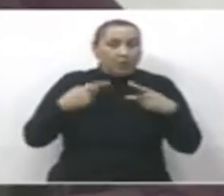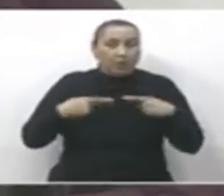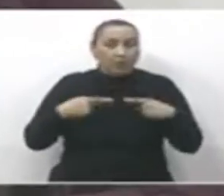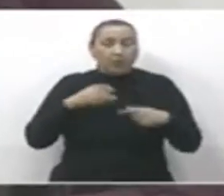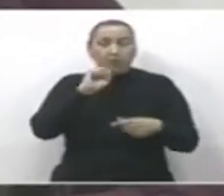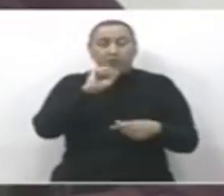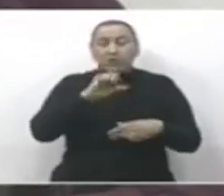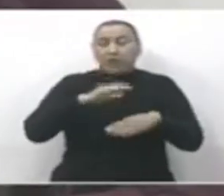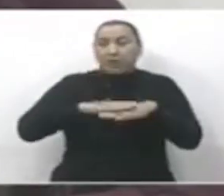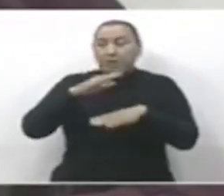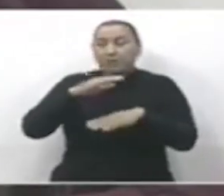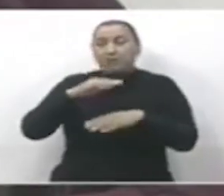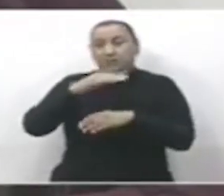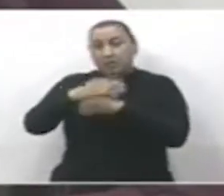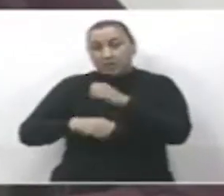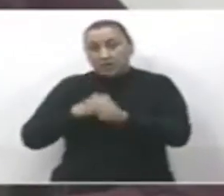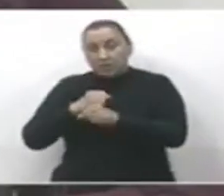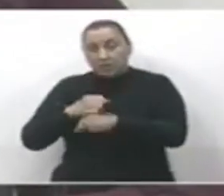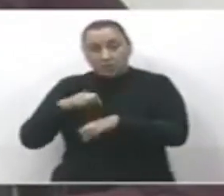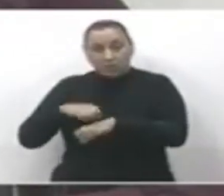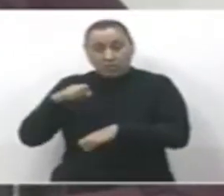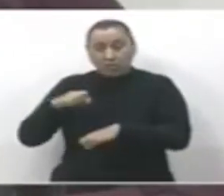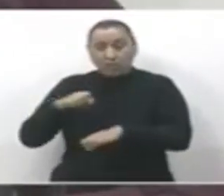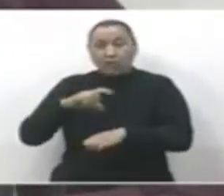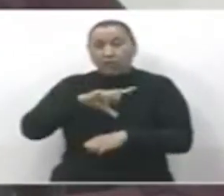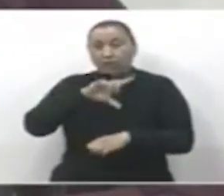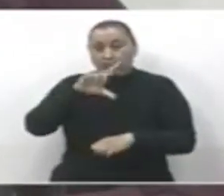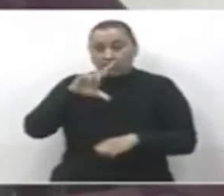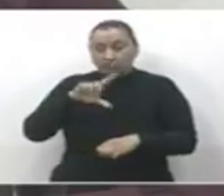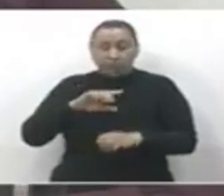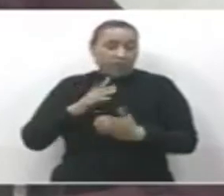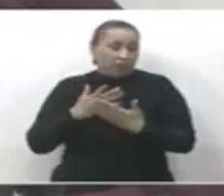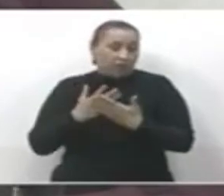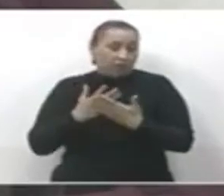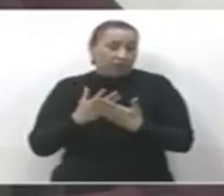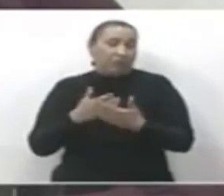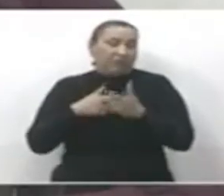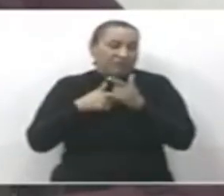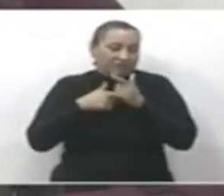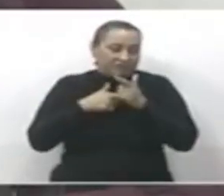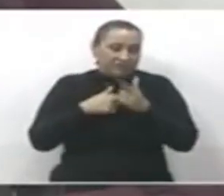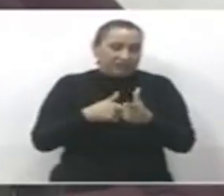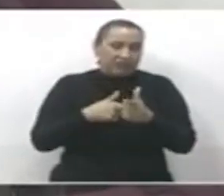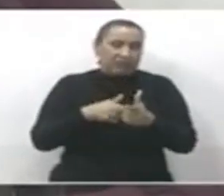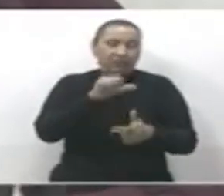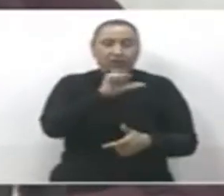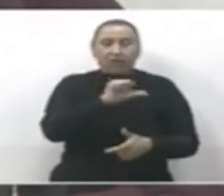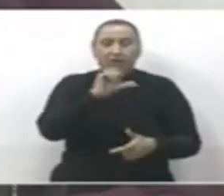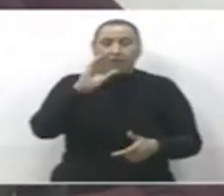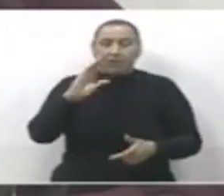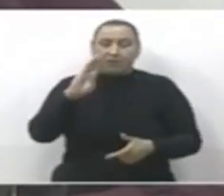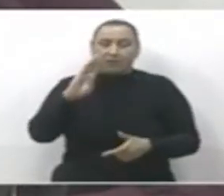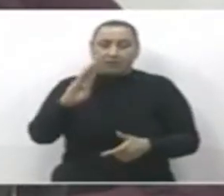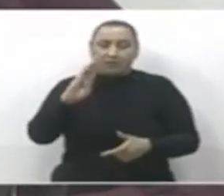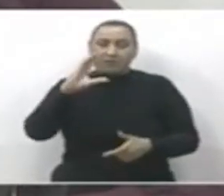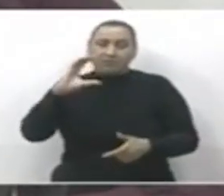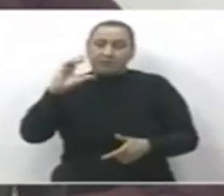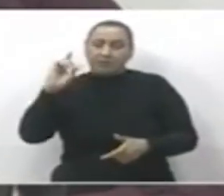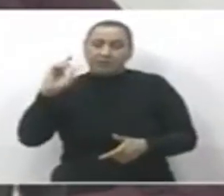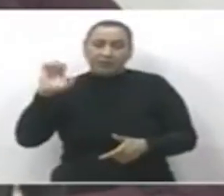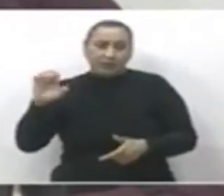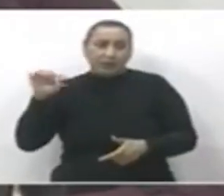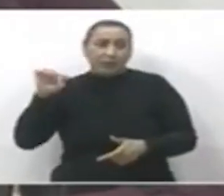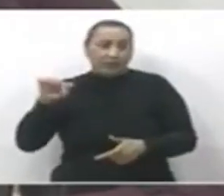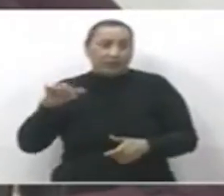de 60 y más años. Mientras tanto, sigamos aplicando el ABCDE contra el COVID-19 en